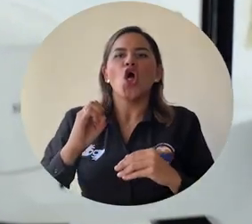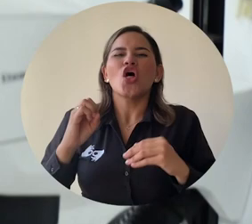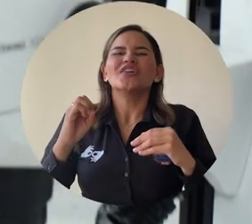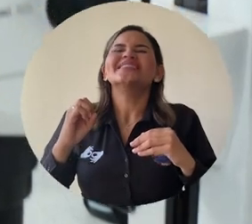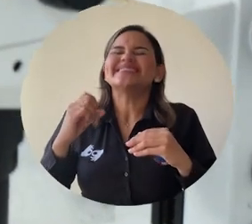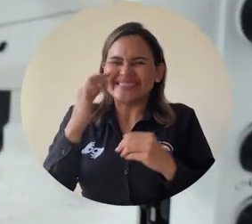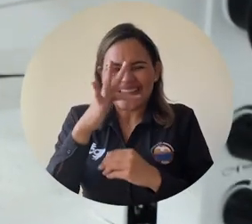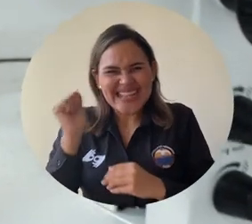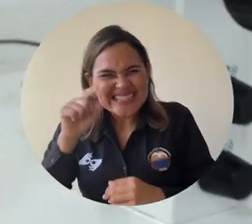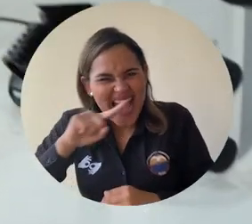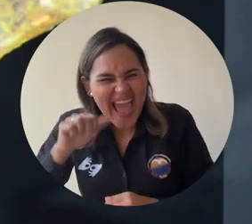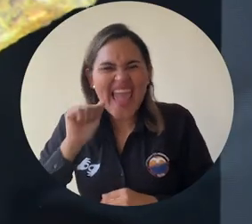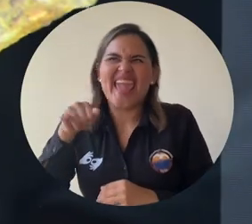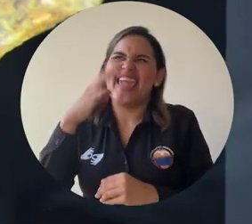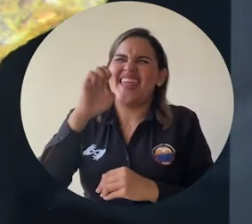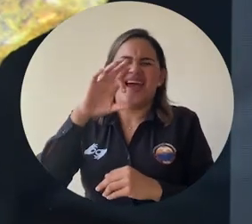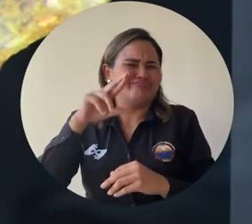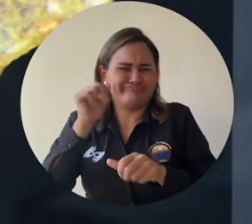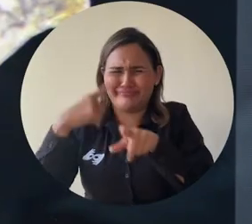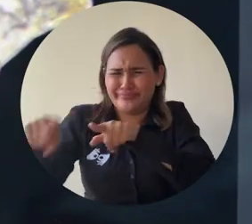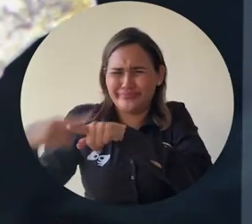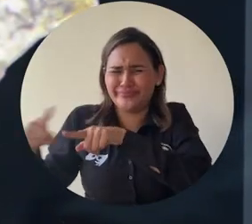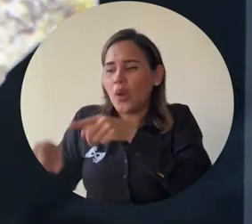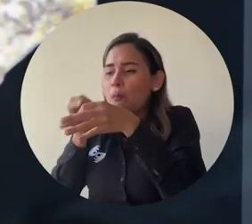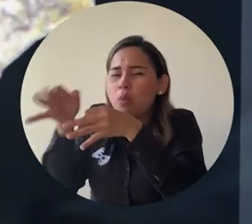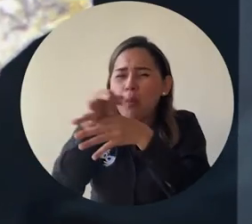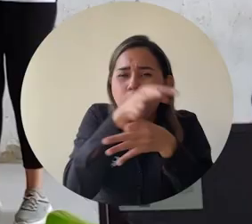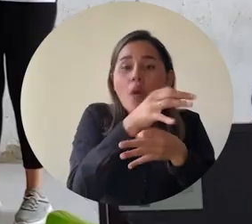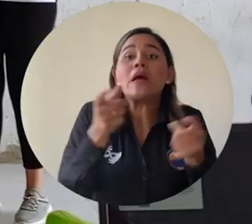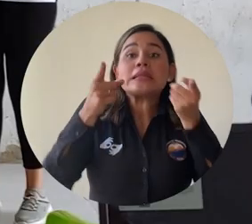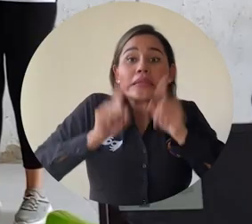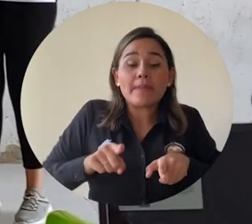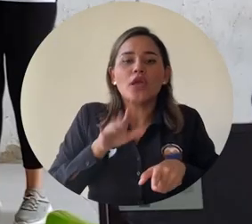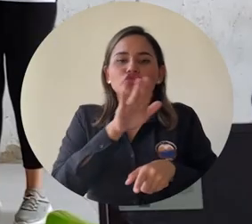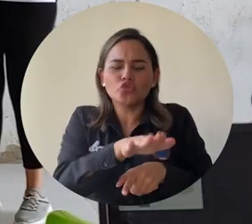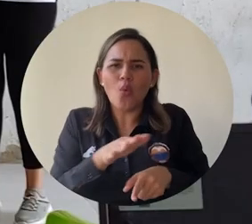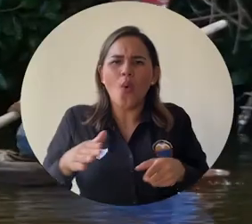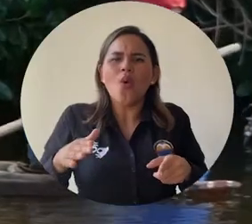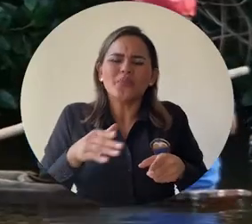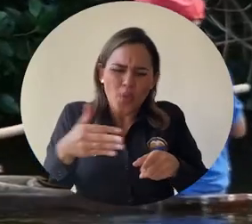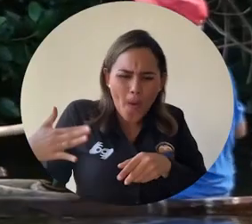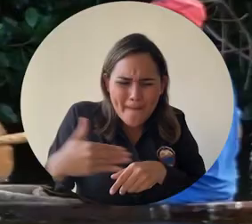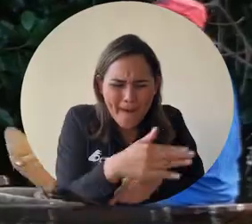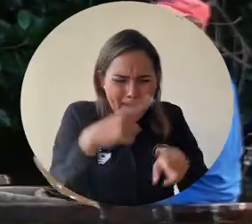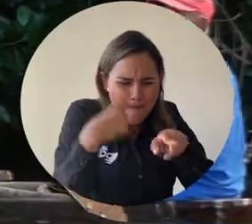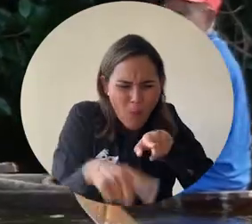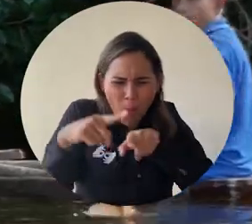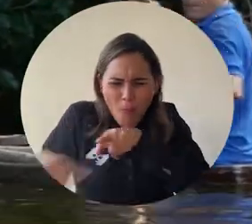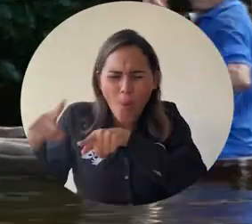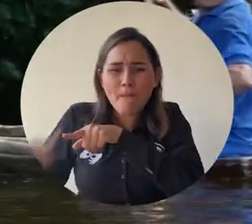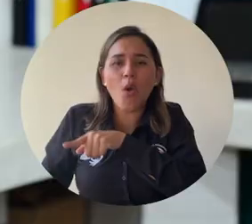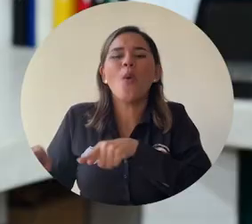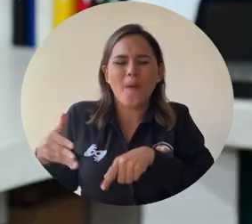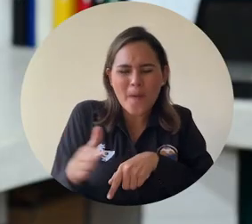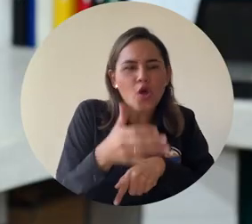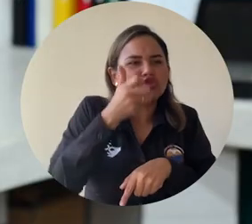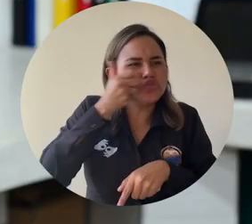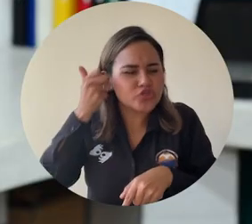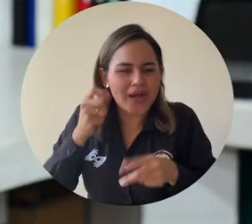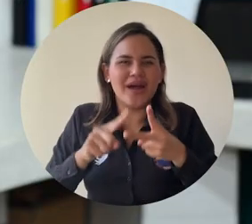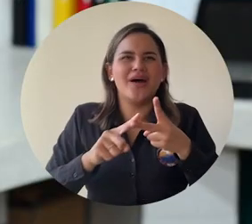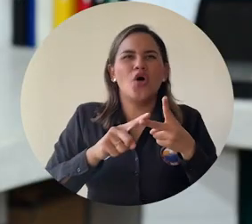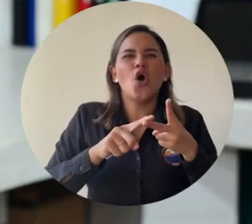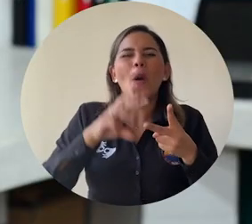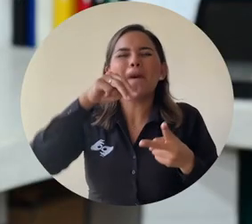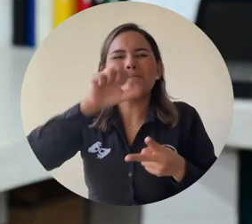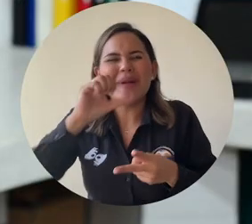la existencia de estas partículas en peces como Macabí, Mojarralora y Liza e investigó de la mano de pescadores y habitantes. Es lo que más se